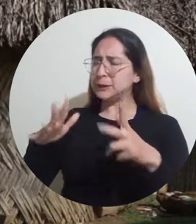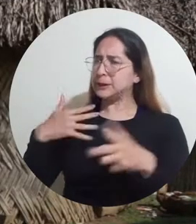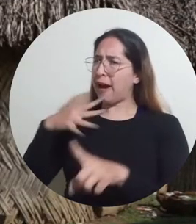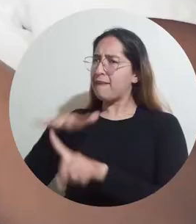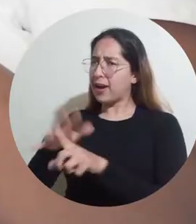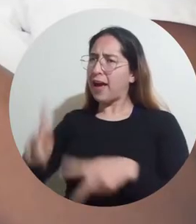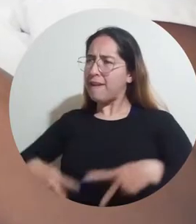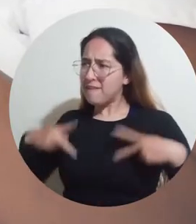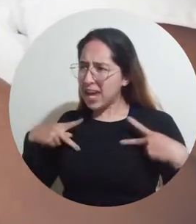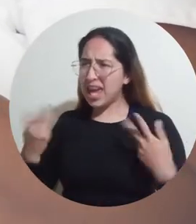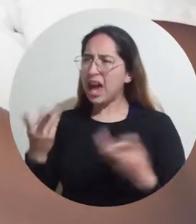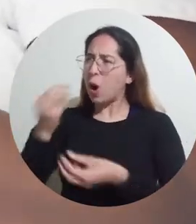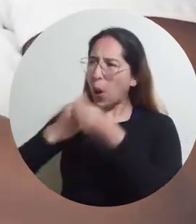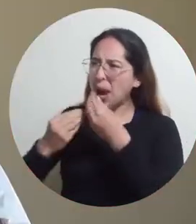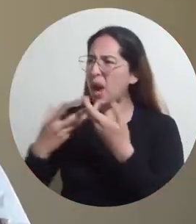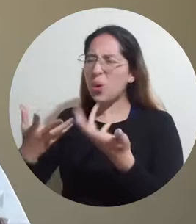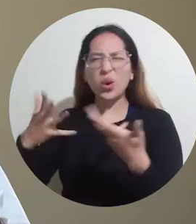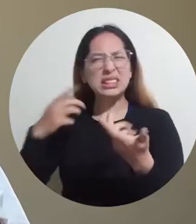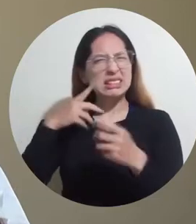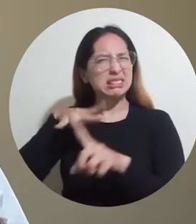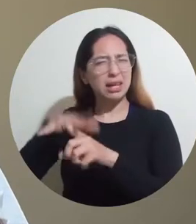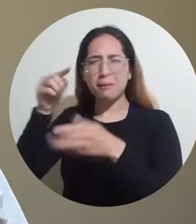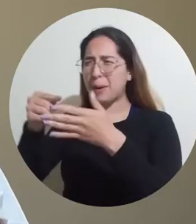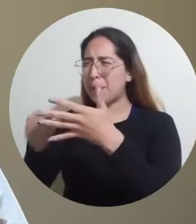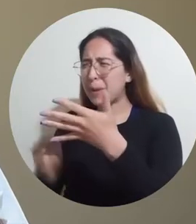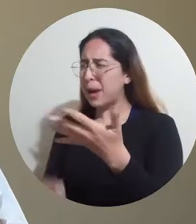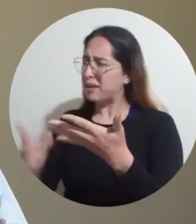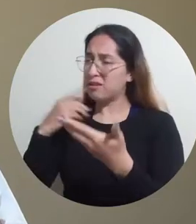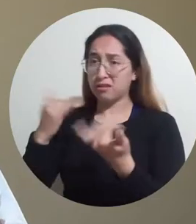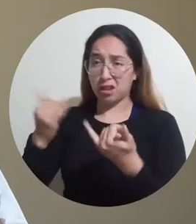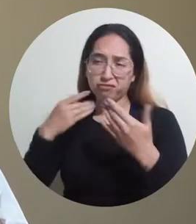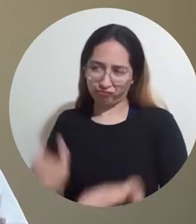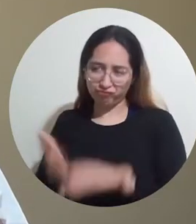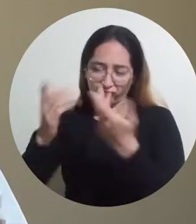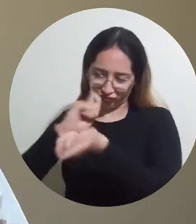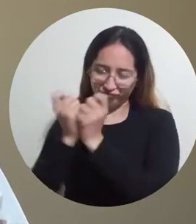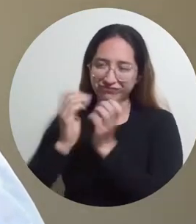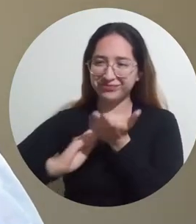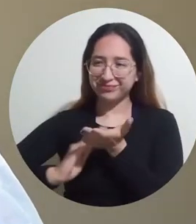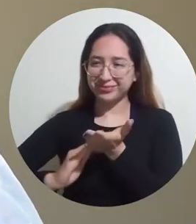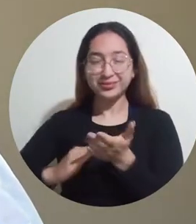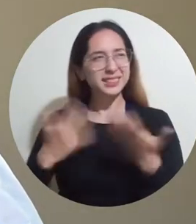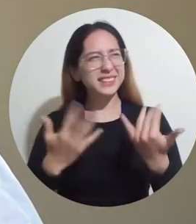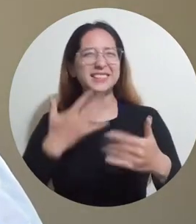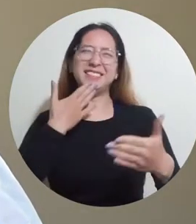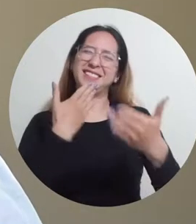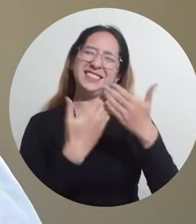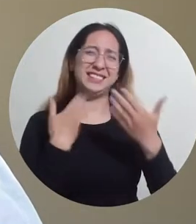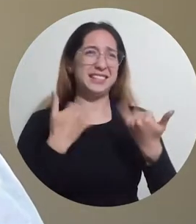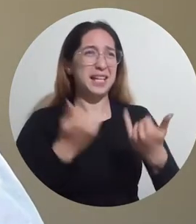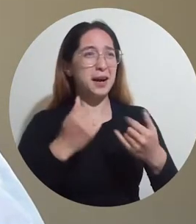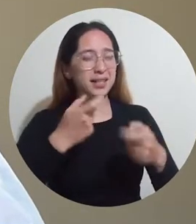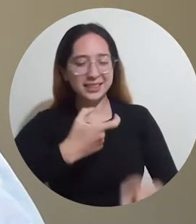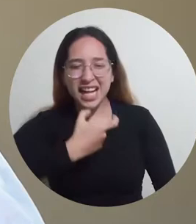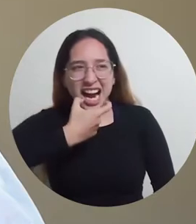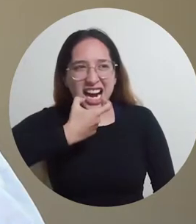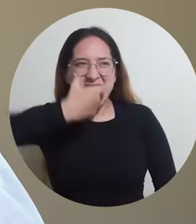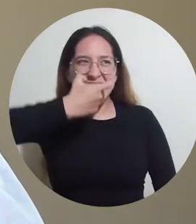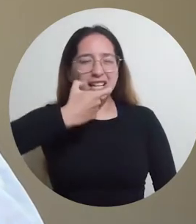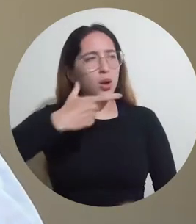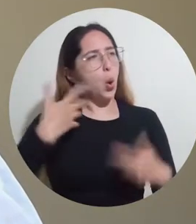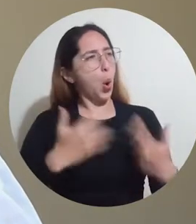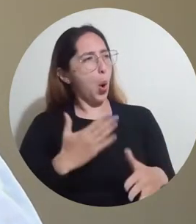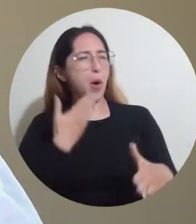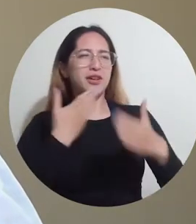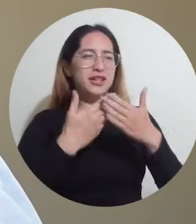calidad de vida. Lo agradezco con todo mi corazón lo que hicieron conmigo. Siento una alegría por